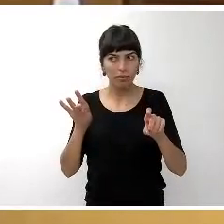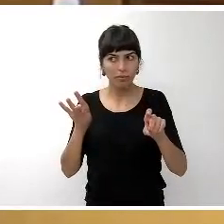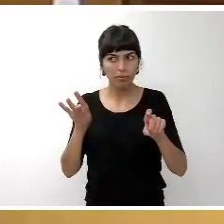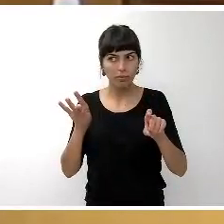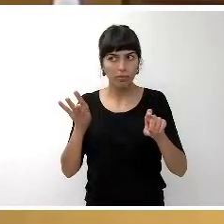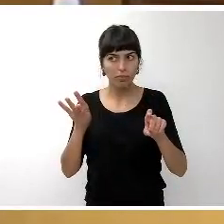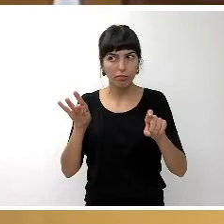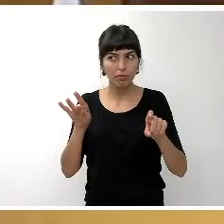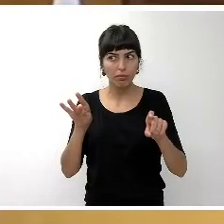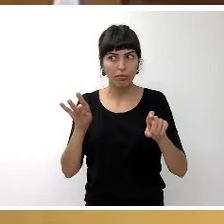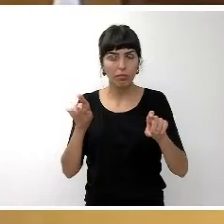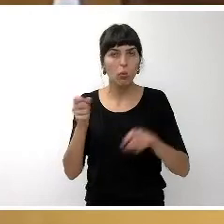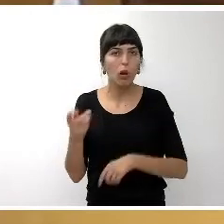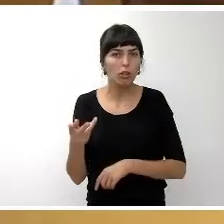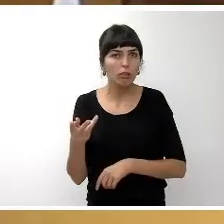Son cuatro.